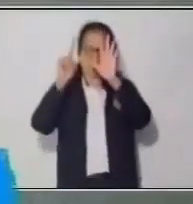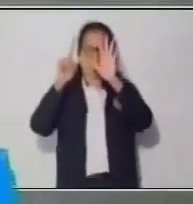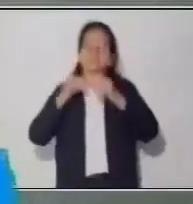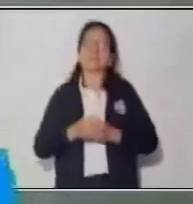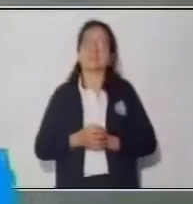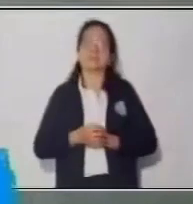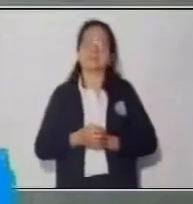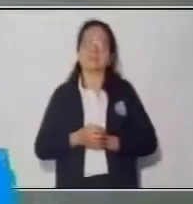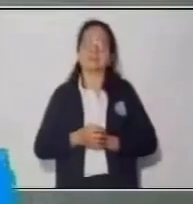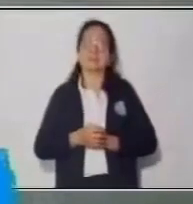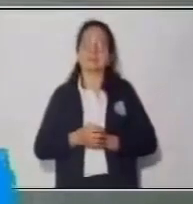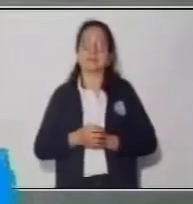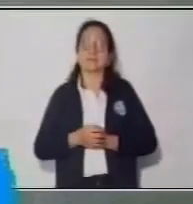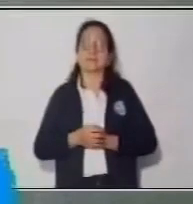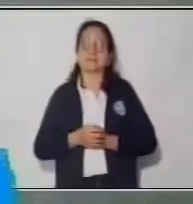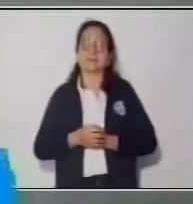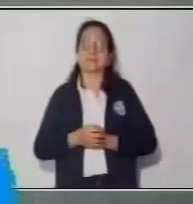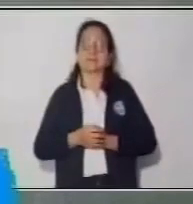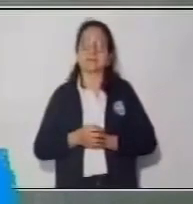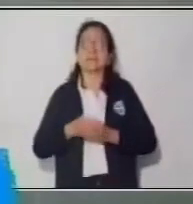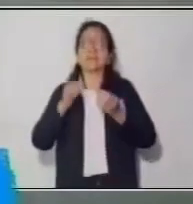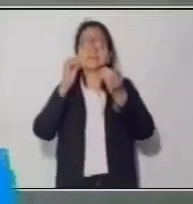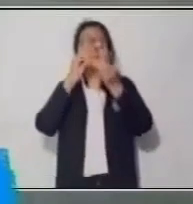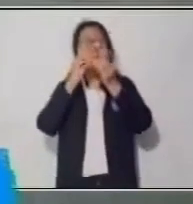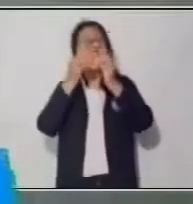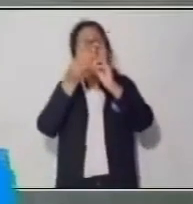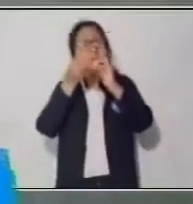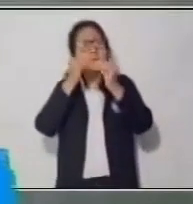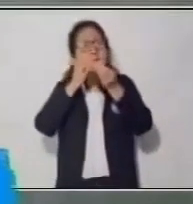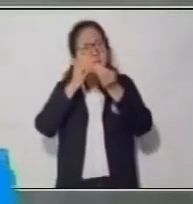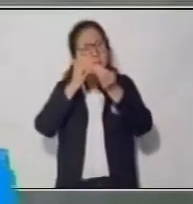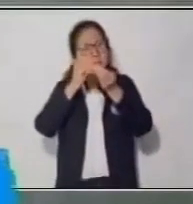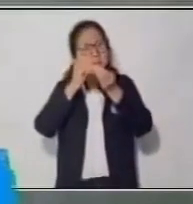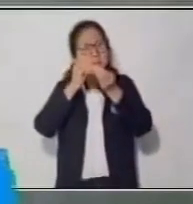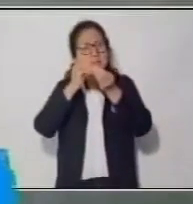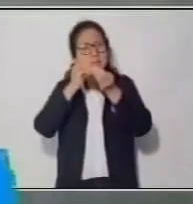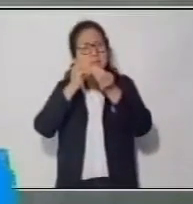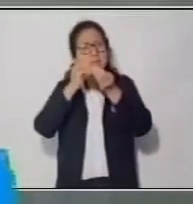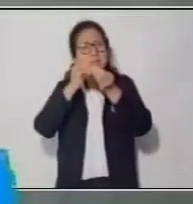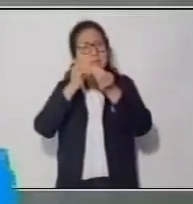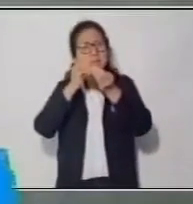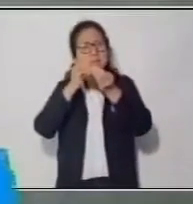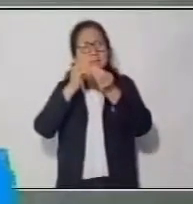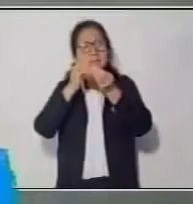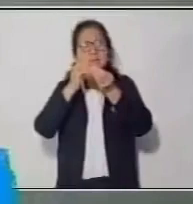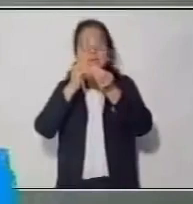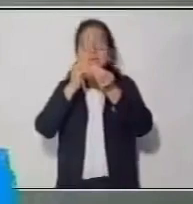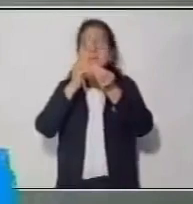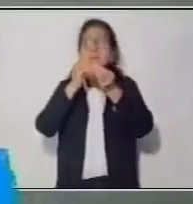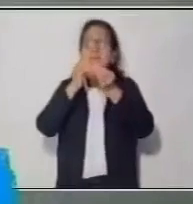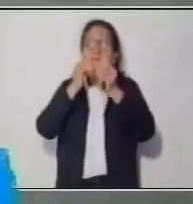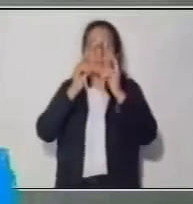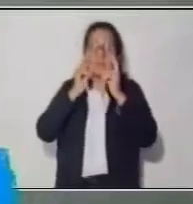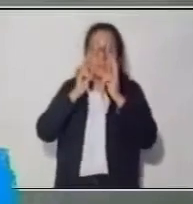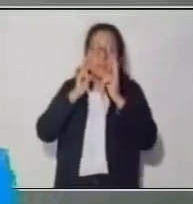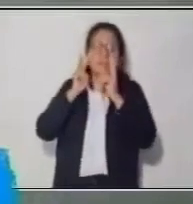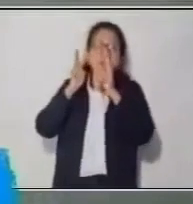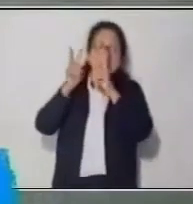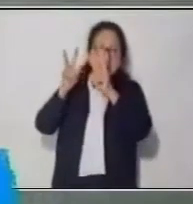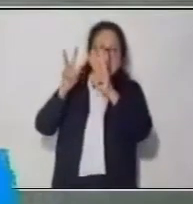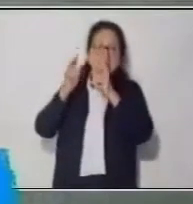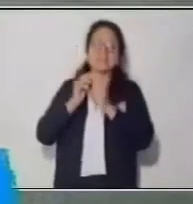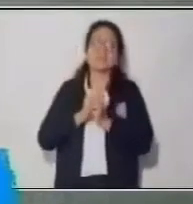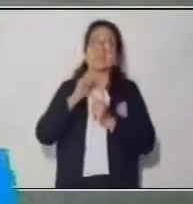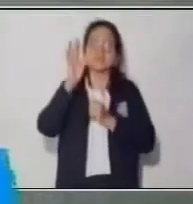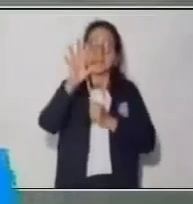son los números con los cuales estamos acá visualizando para encontrar